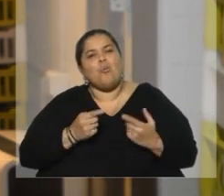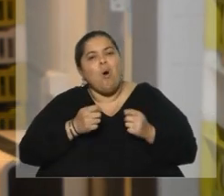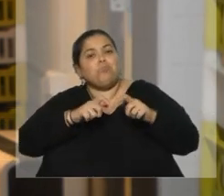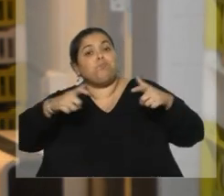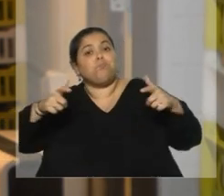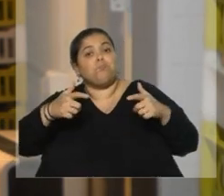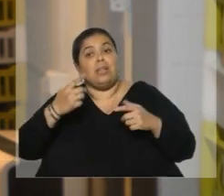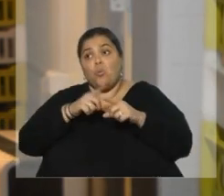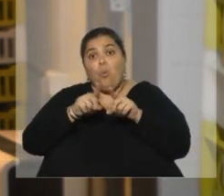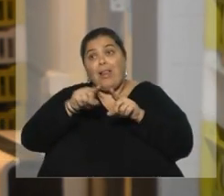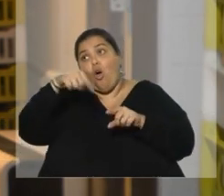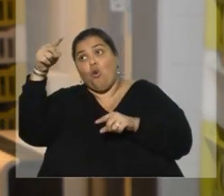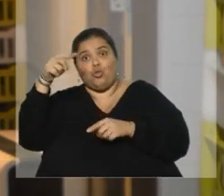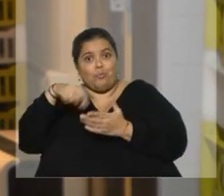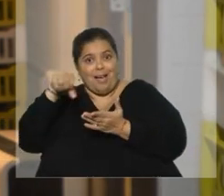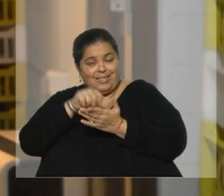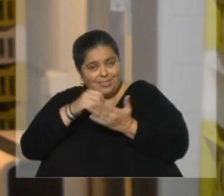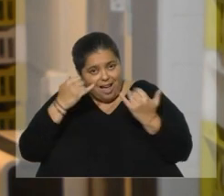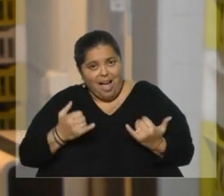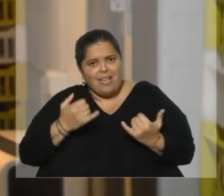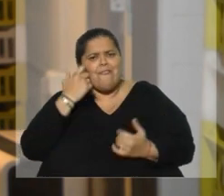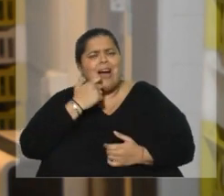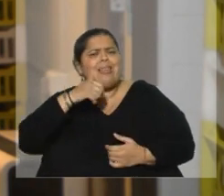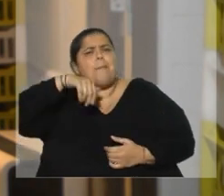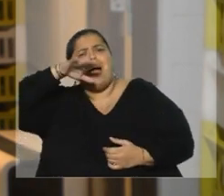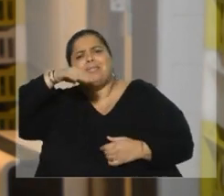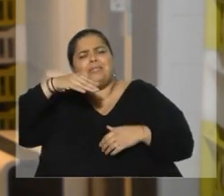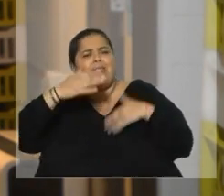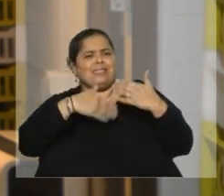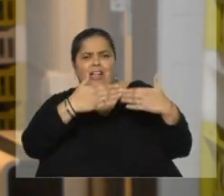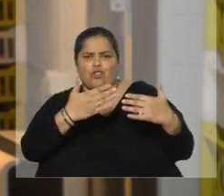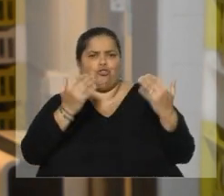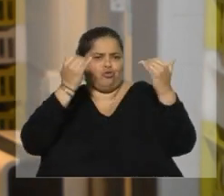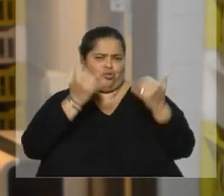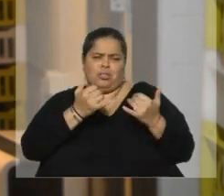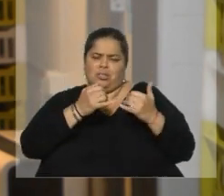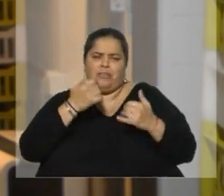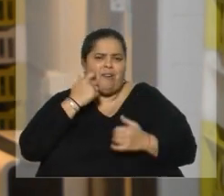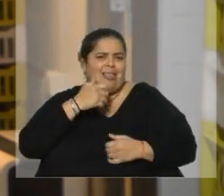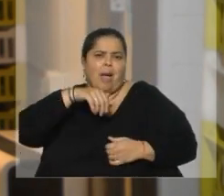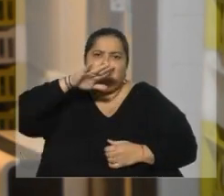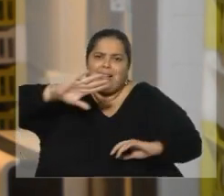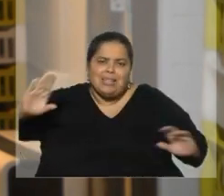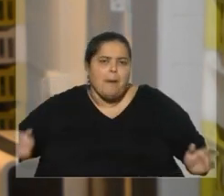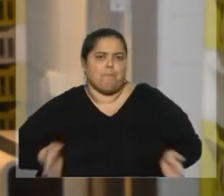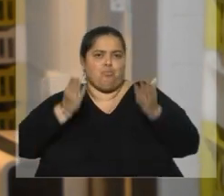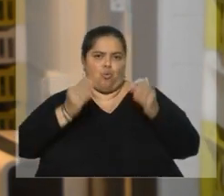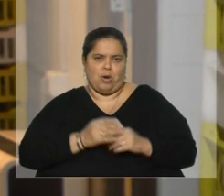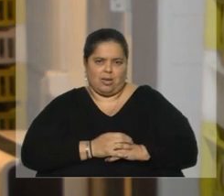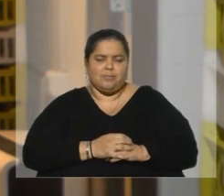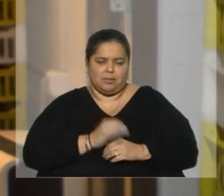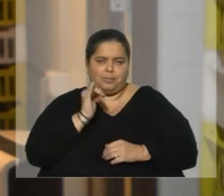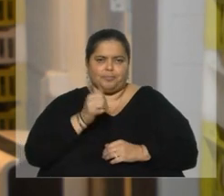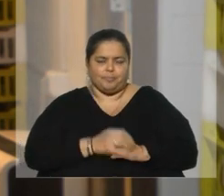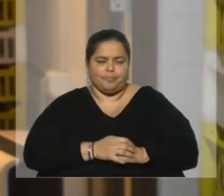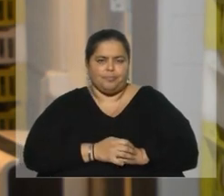existe en otros mercados. Falta todavía más desarrollo en nuestro país. Sí, sí, falta un empuje más para que eso suceda,